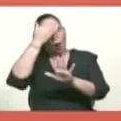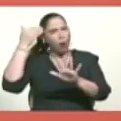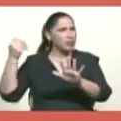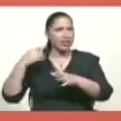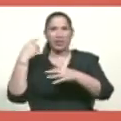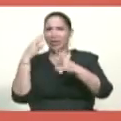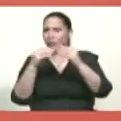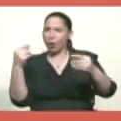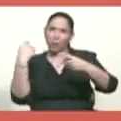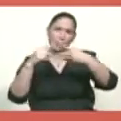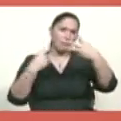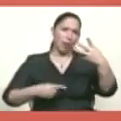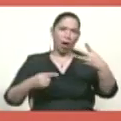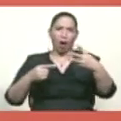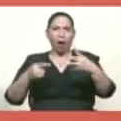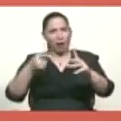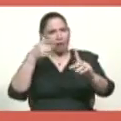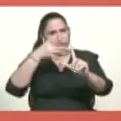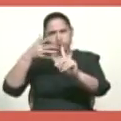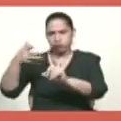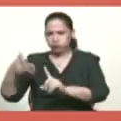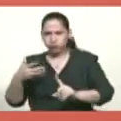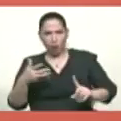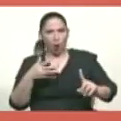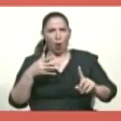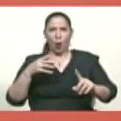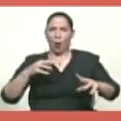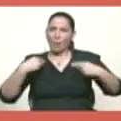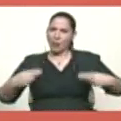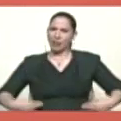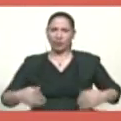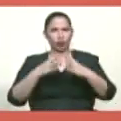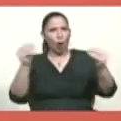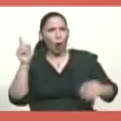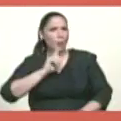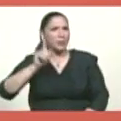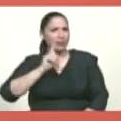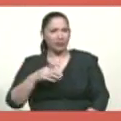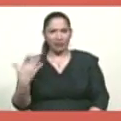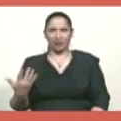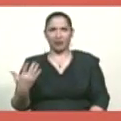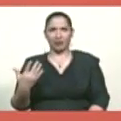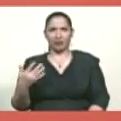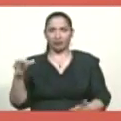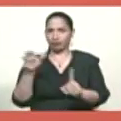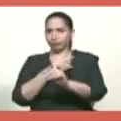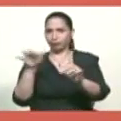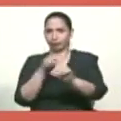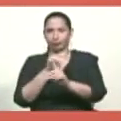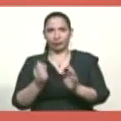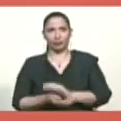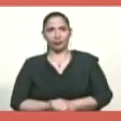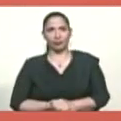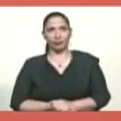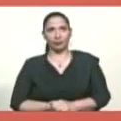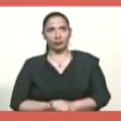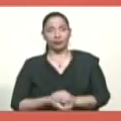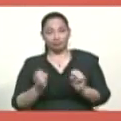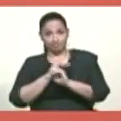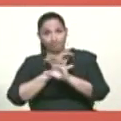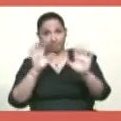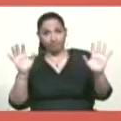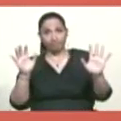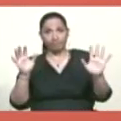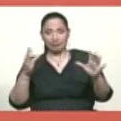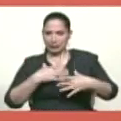cosa de las operaciones humanitarias todo eso es una patraña todo eso es una mentira queda claro que